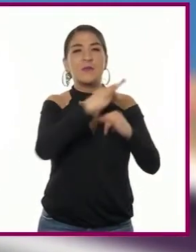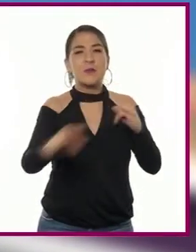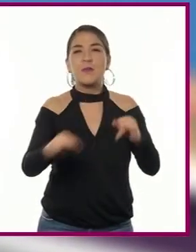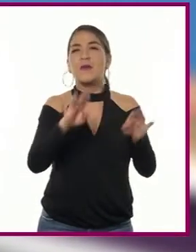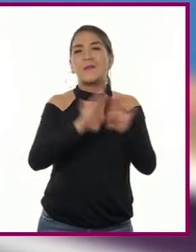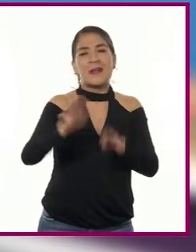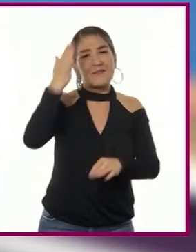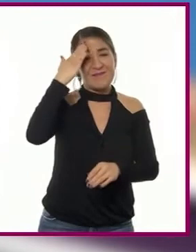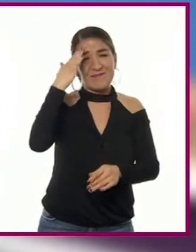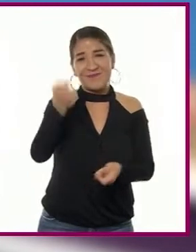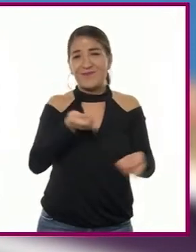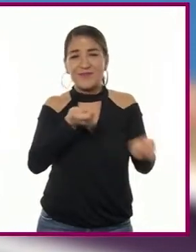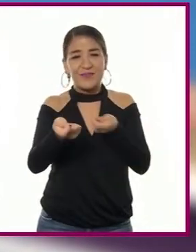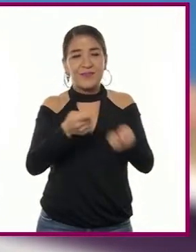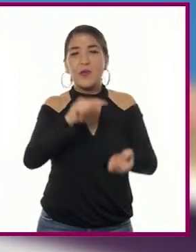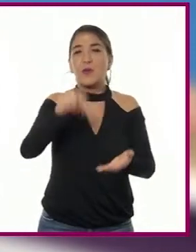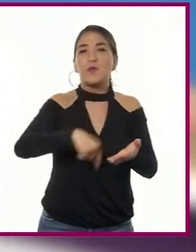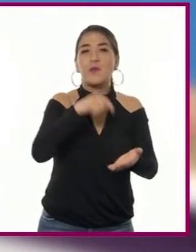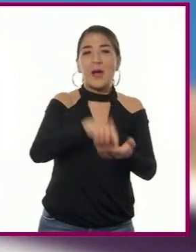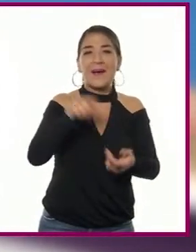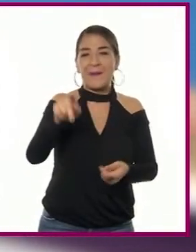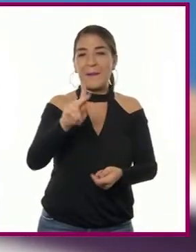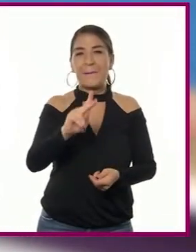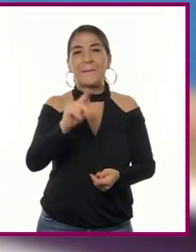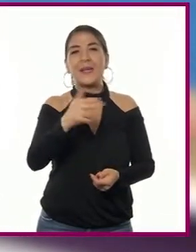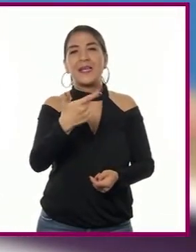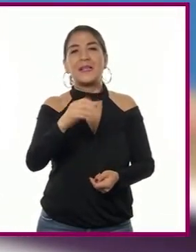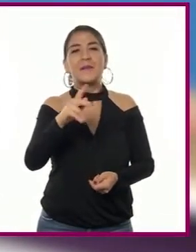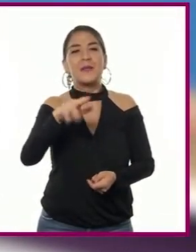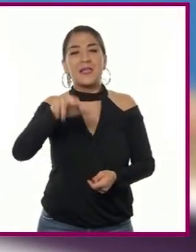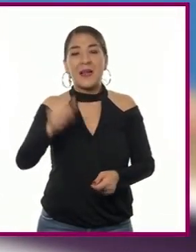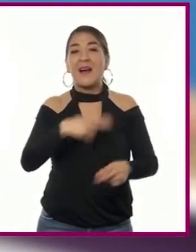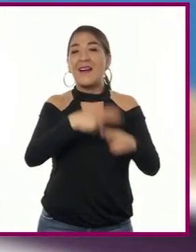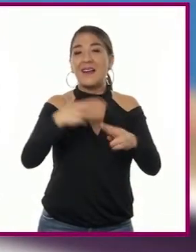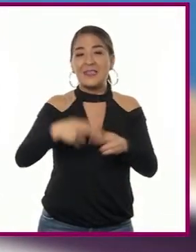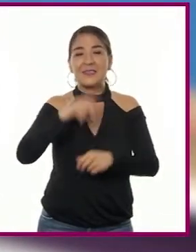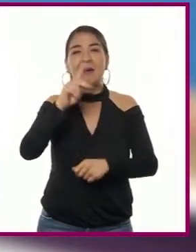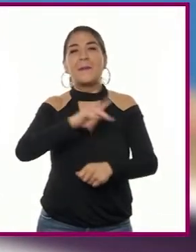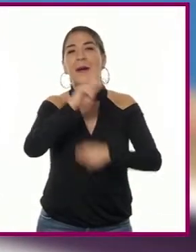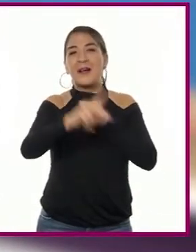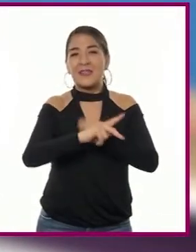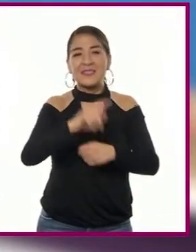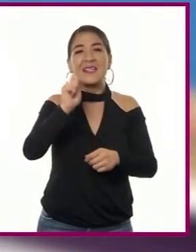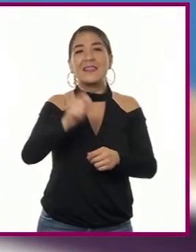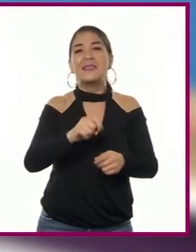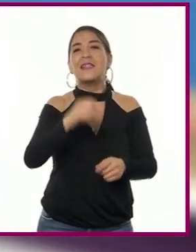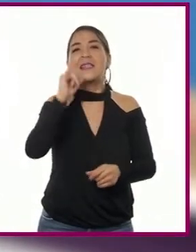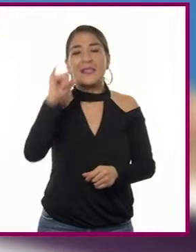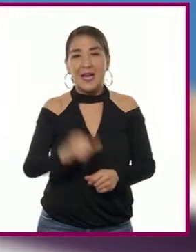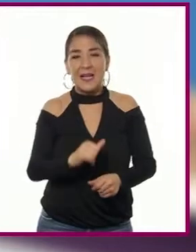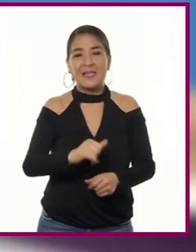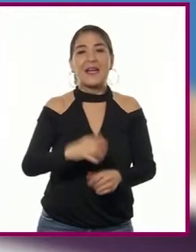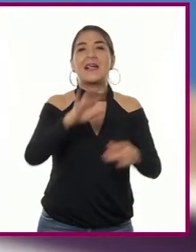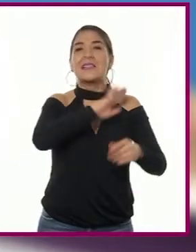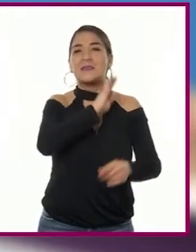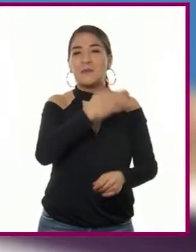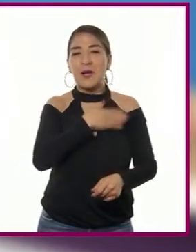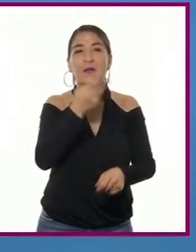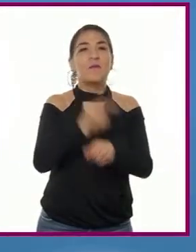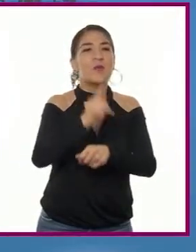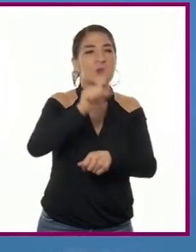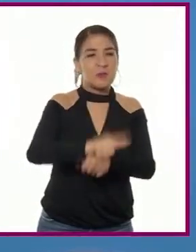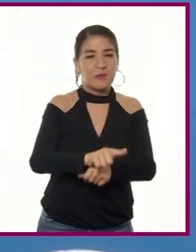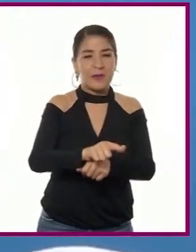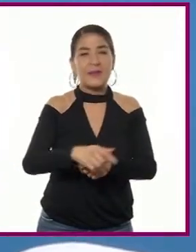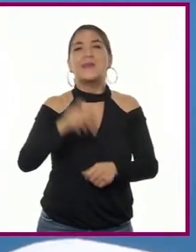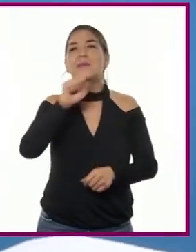imperio que se extendía desde las Filipinas a los Países Bajos, Italia, España, Portugal y el continente americano.